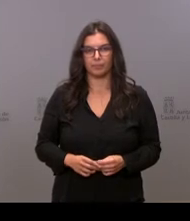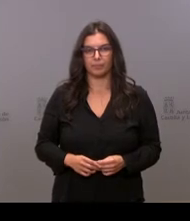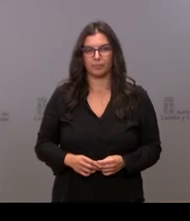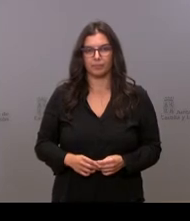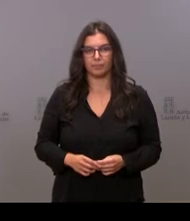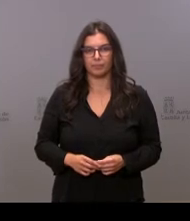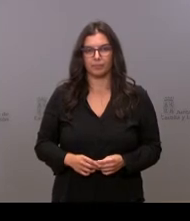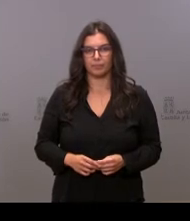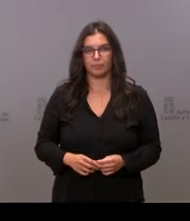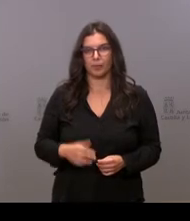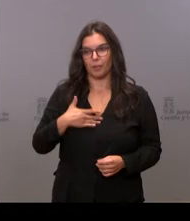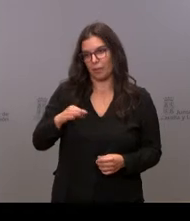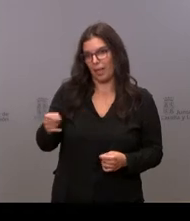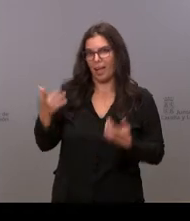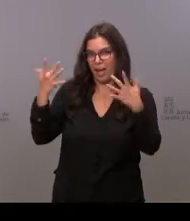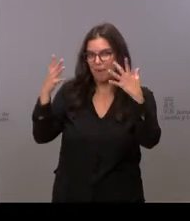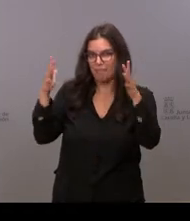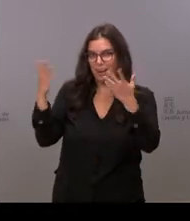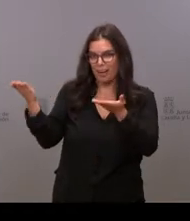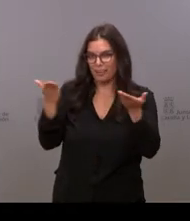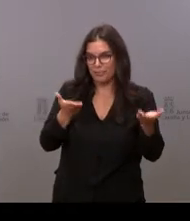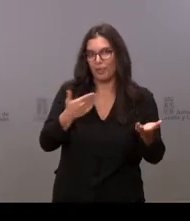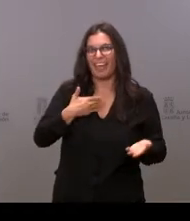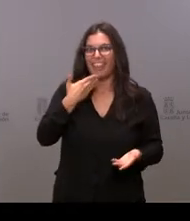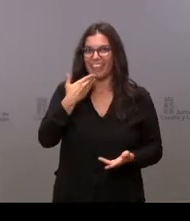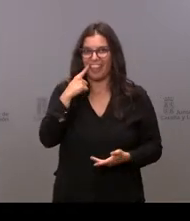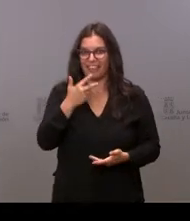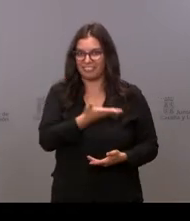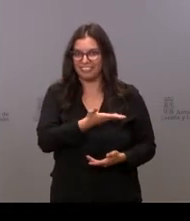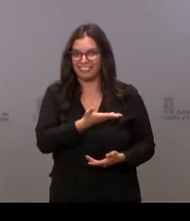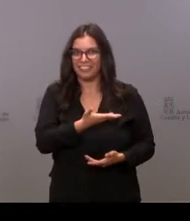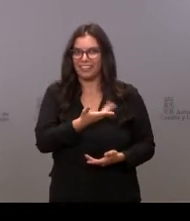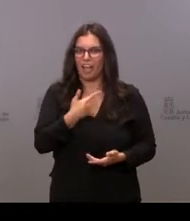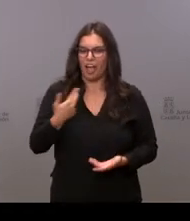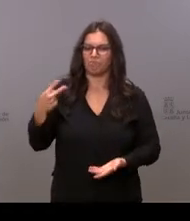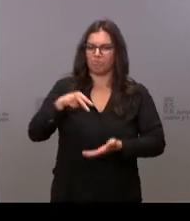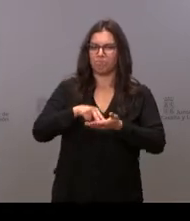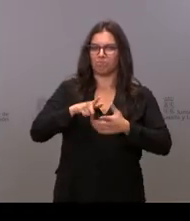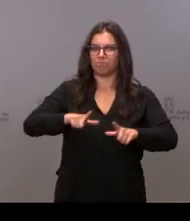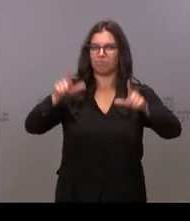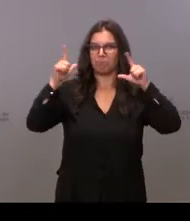Yo creo que María Isabel se merece un aplauso, ¿no? Porque con esta edad venir a hablar en público.